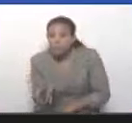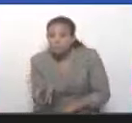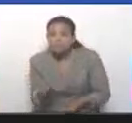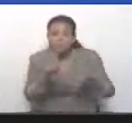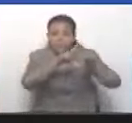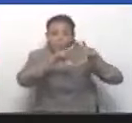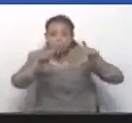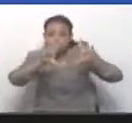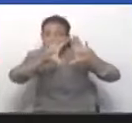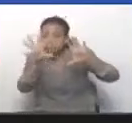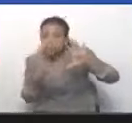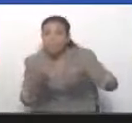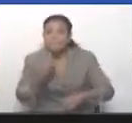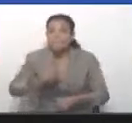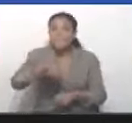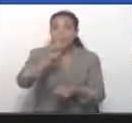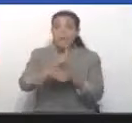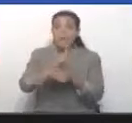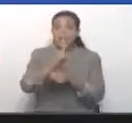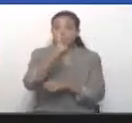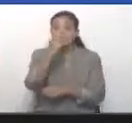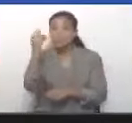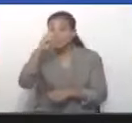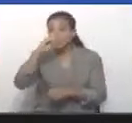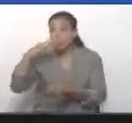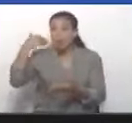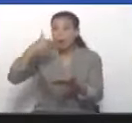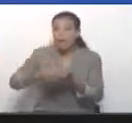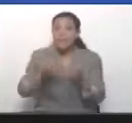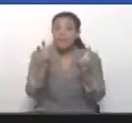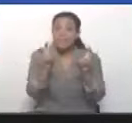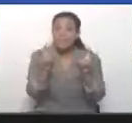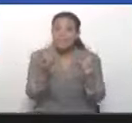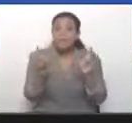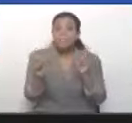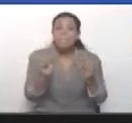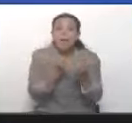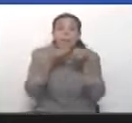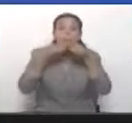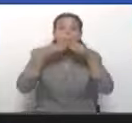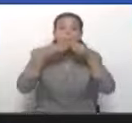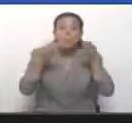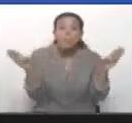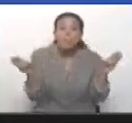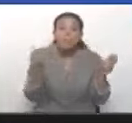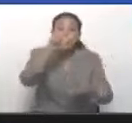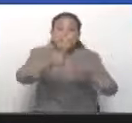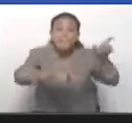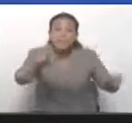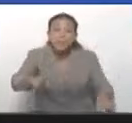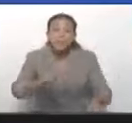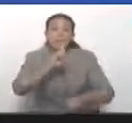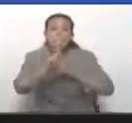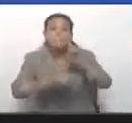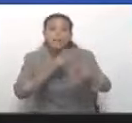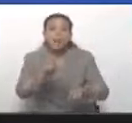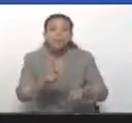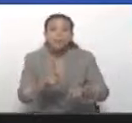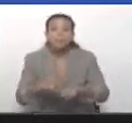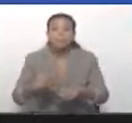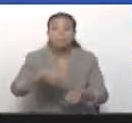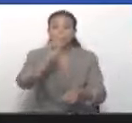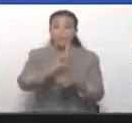en la historia de 200 años que este tema se lleva al debate público de esta manera, con esta magnitud.